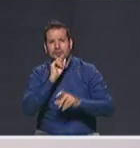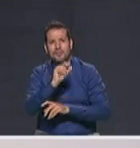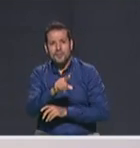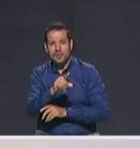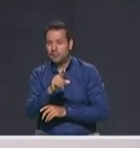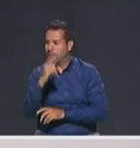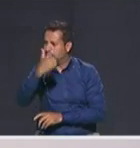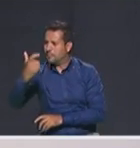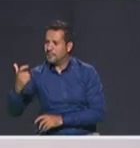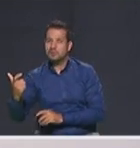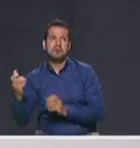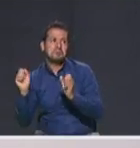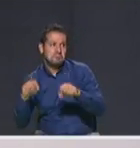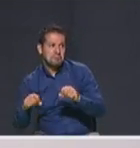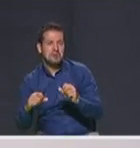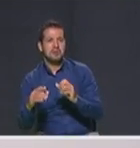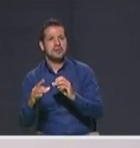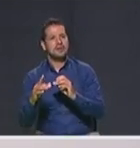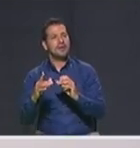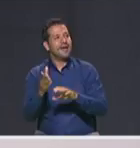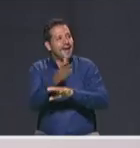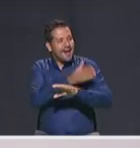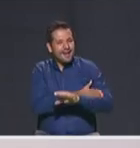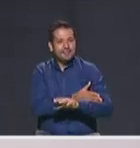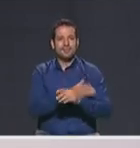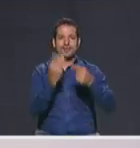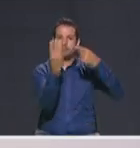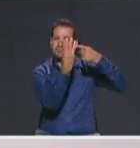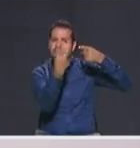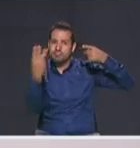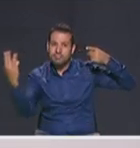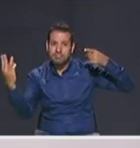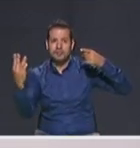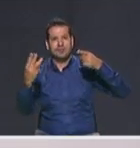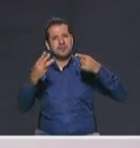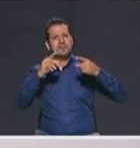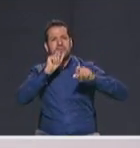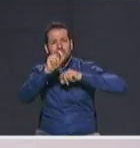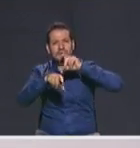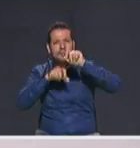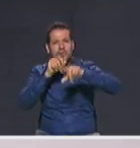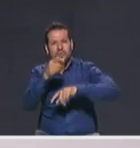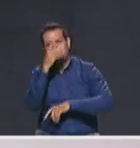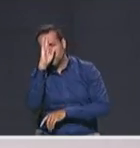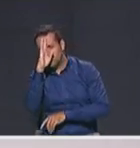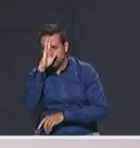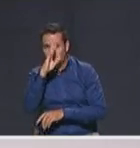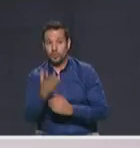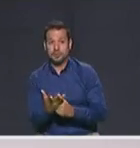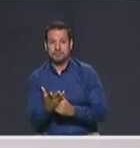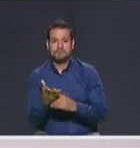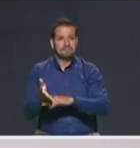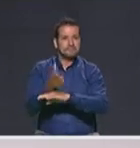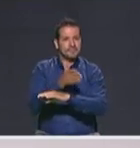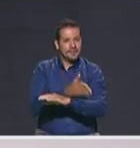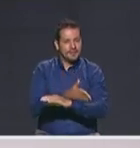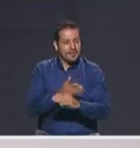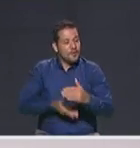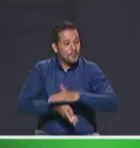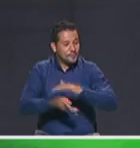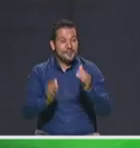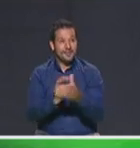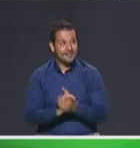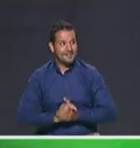que como usted lo decía ahorita, eligieron nuestros televidentes a través de esa plataforma de Minuto 30. Muy bien, sin más preámbulo saludamos a todos los candidatos